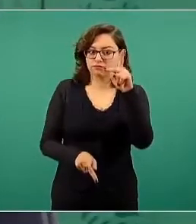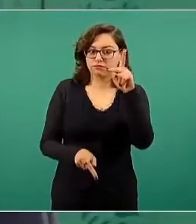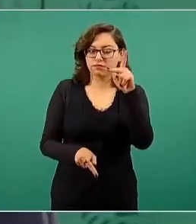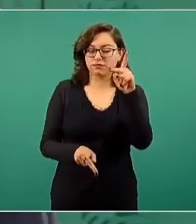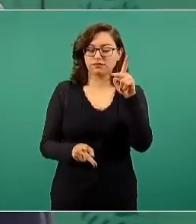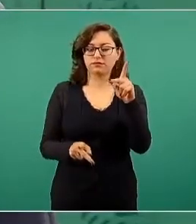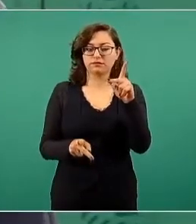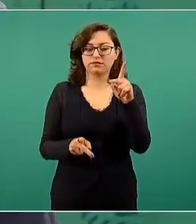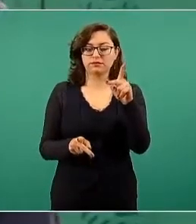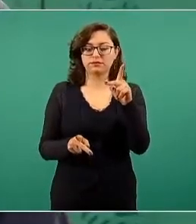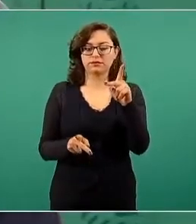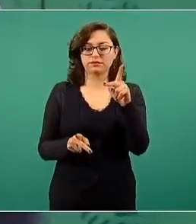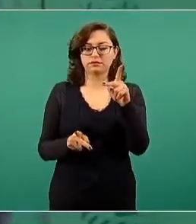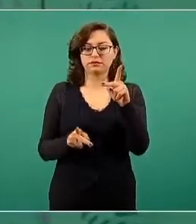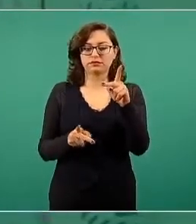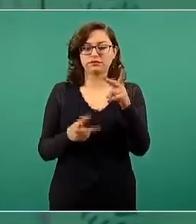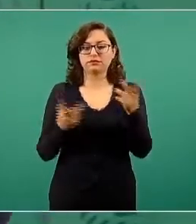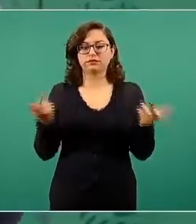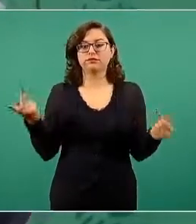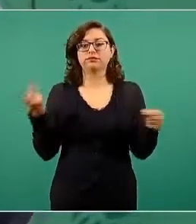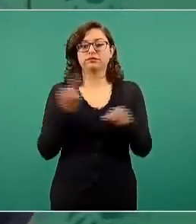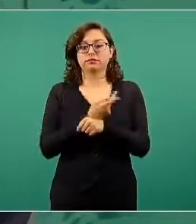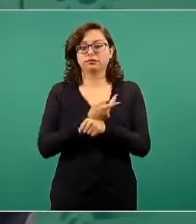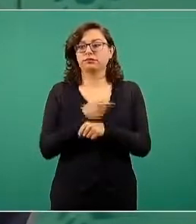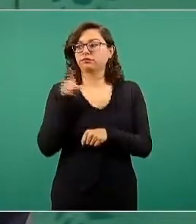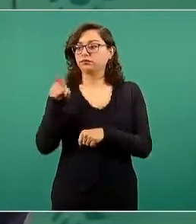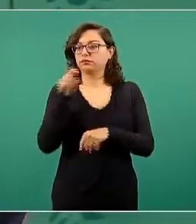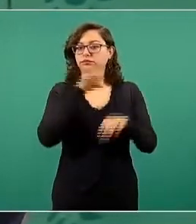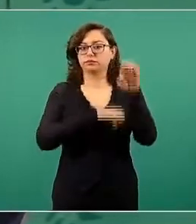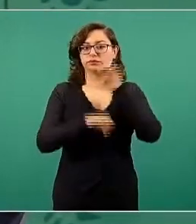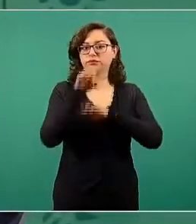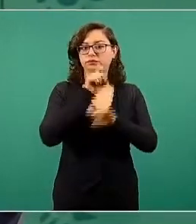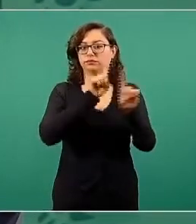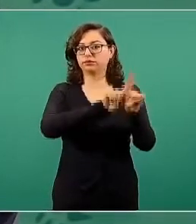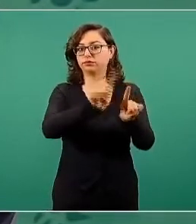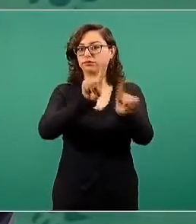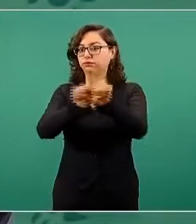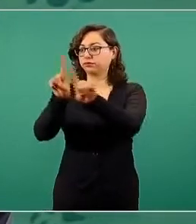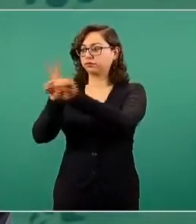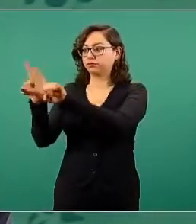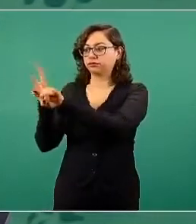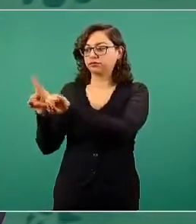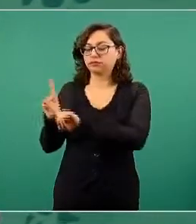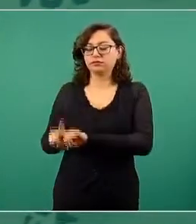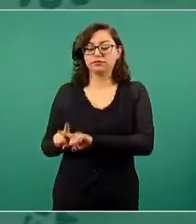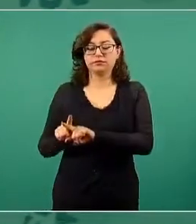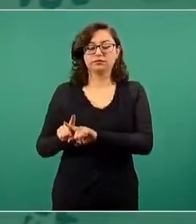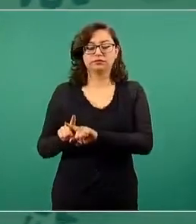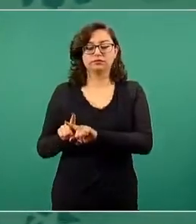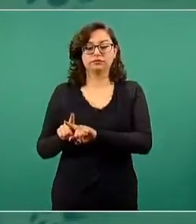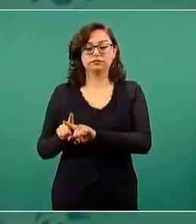Casi todas estas empresas que